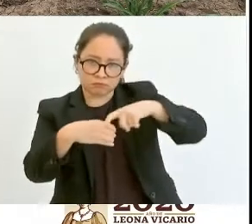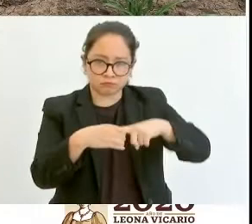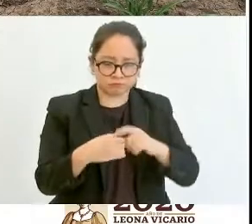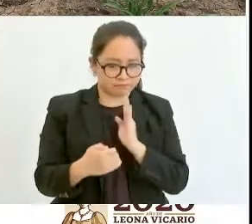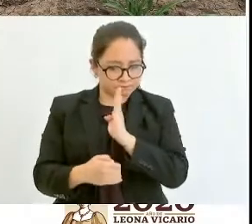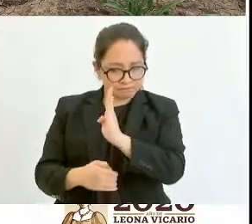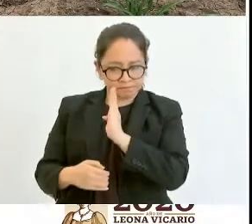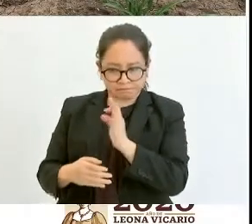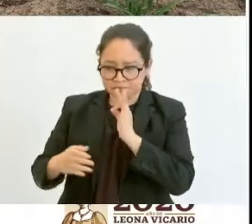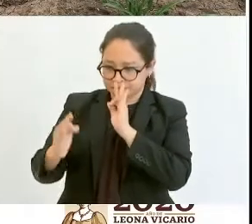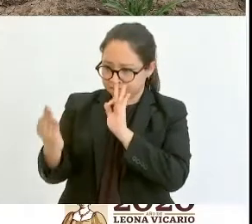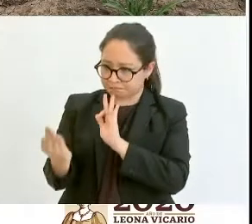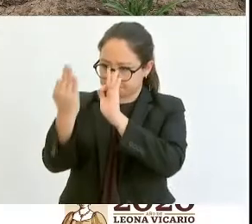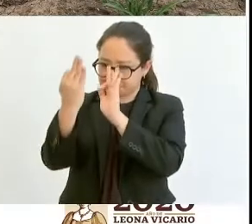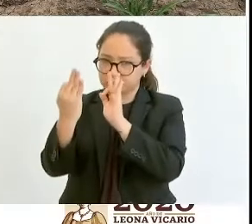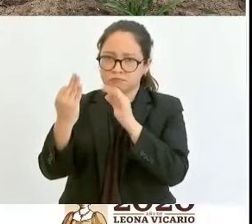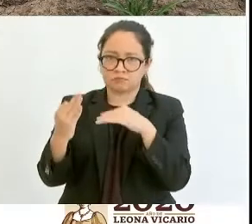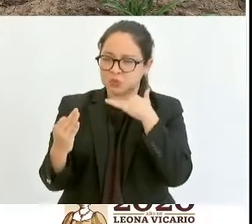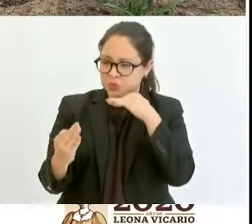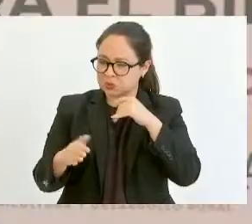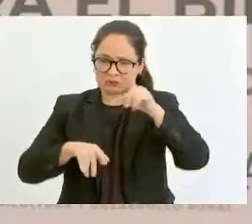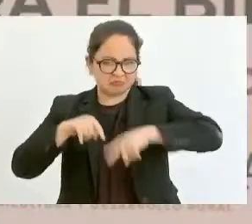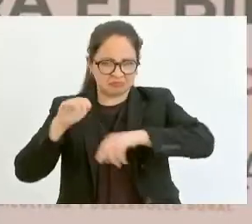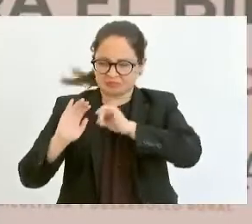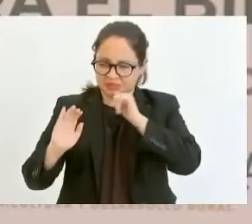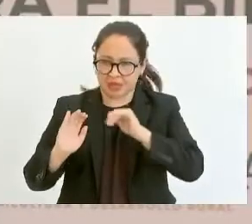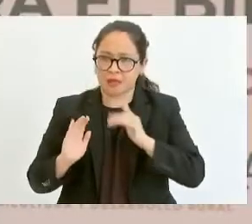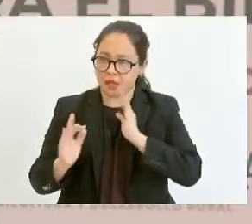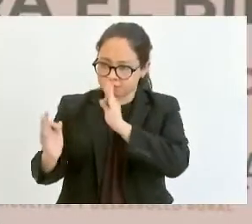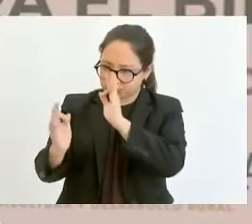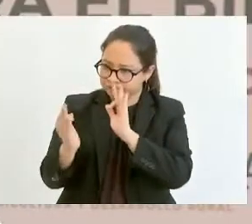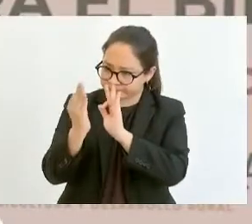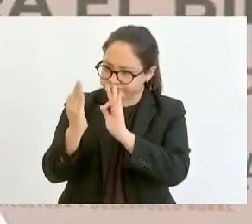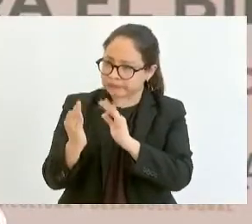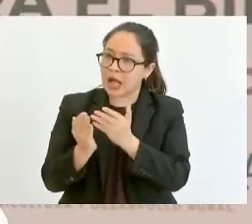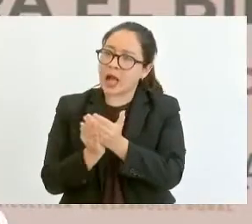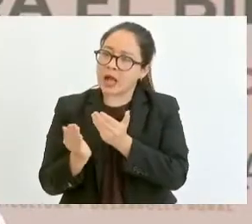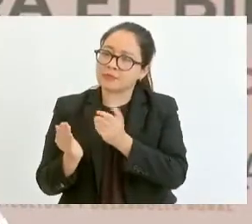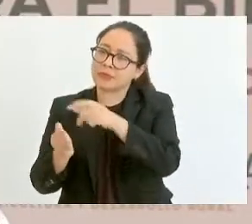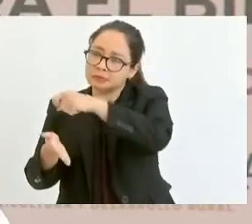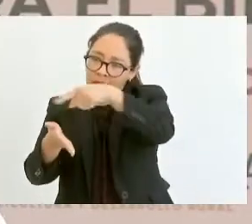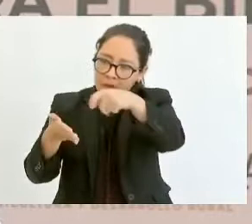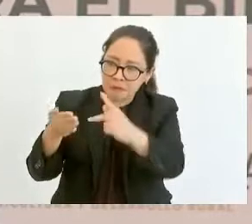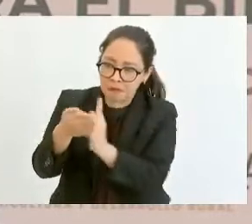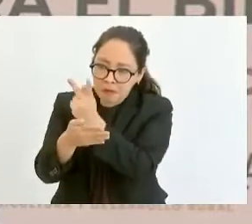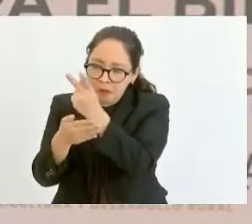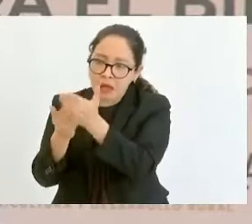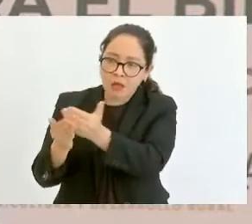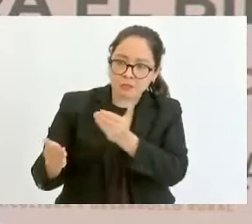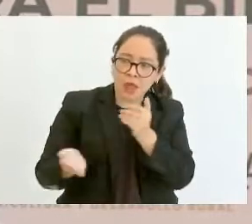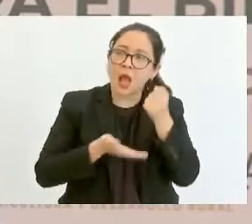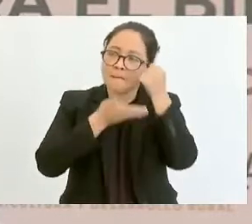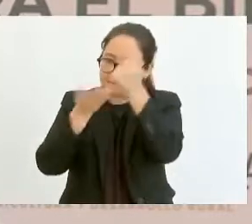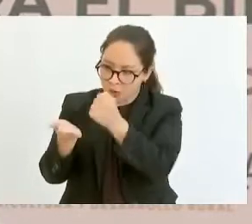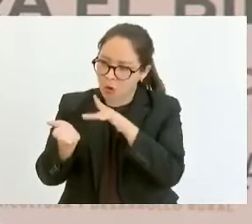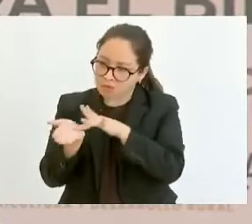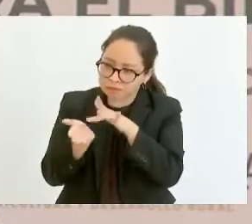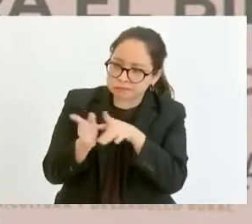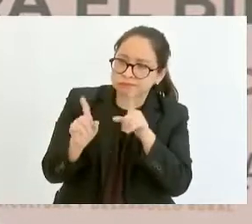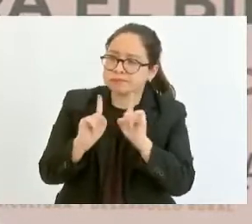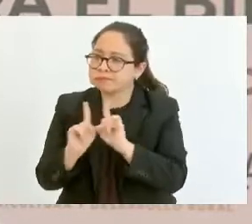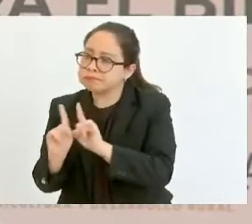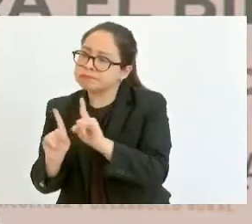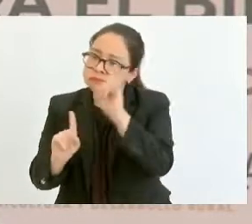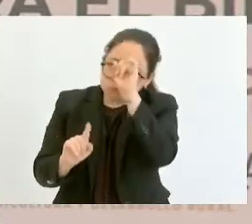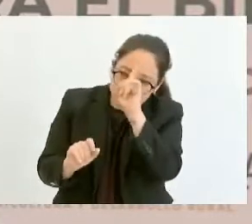y sin corrupción. Entrega los apoyos con oportunidad antes de la siembra. Incluye una estrategia de acompañamiento técnico y de acceso